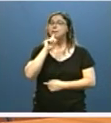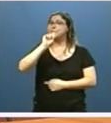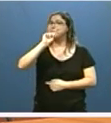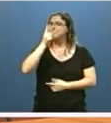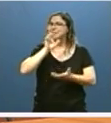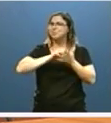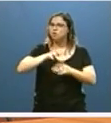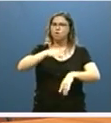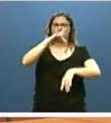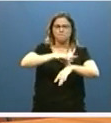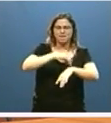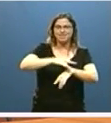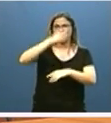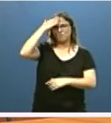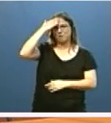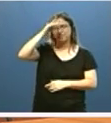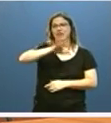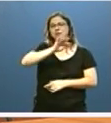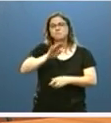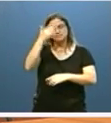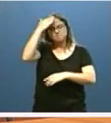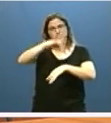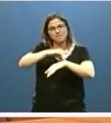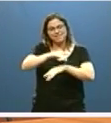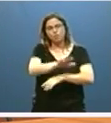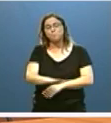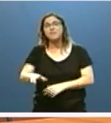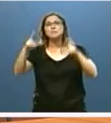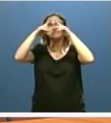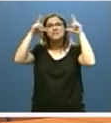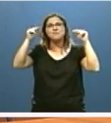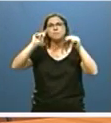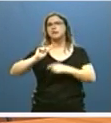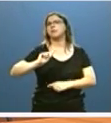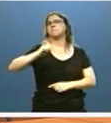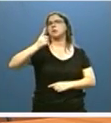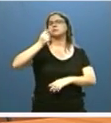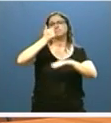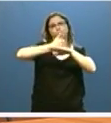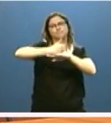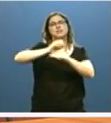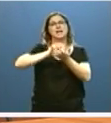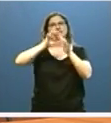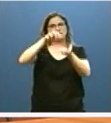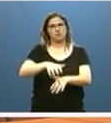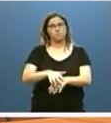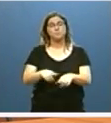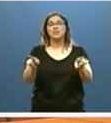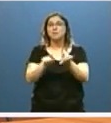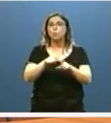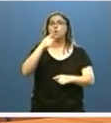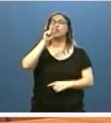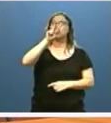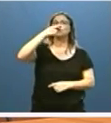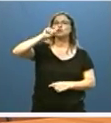de médicos, de familia y pediatras y también en enfermeras de atención primaria. A su vez, las 2,6